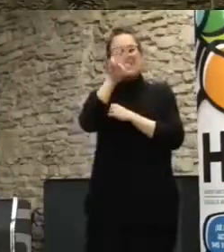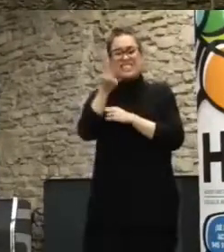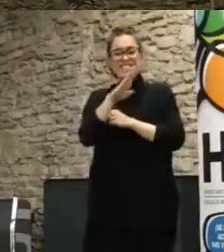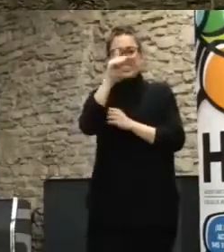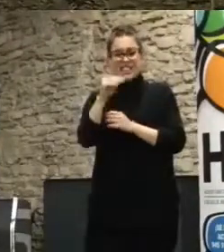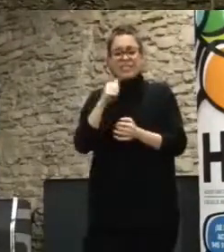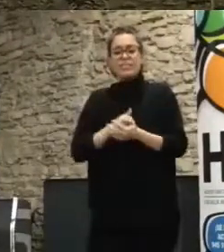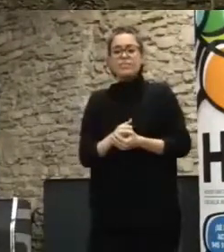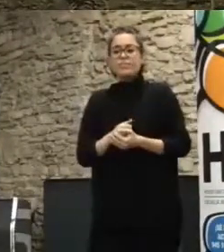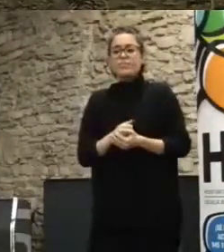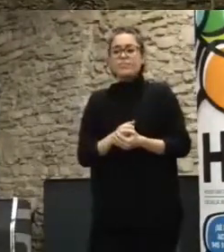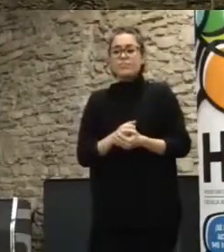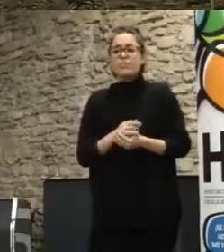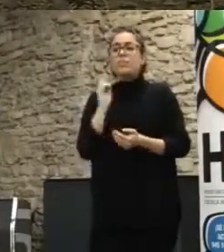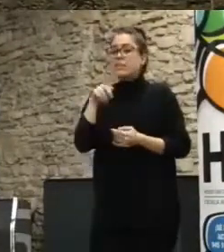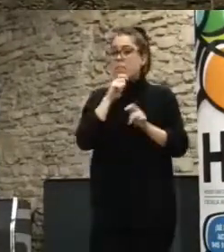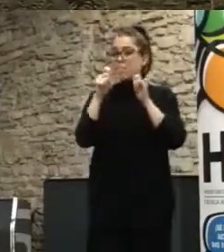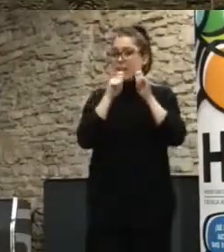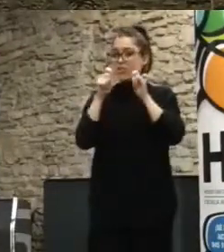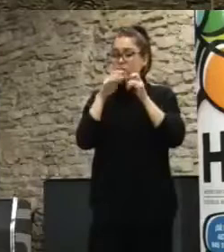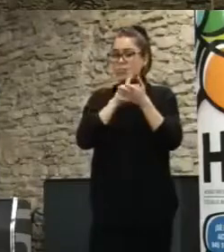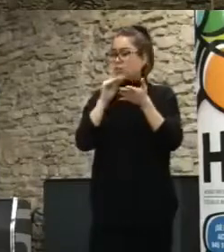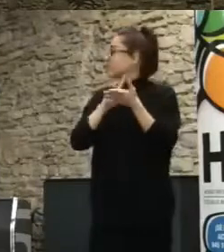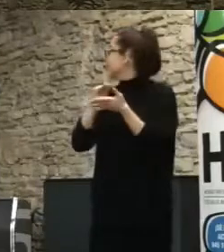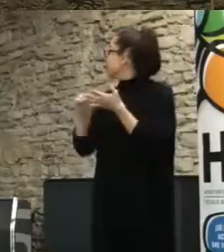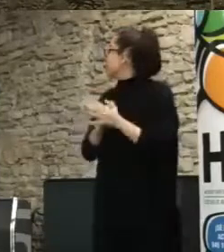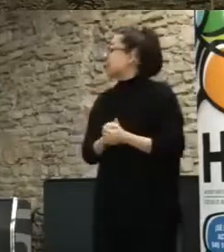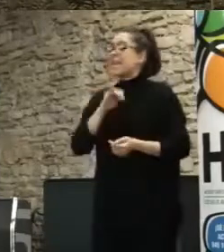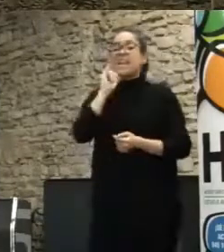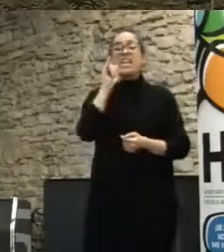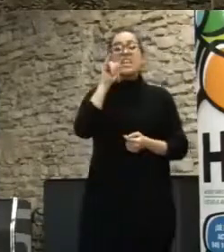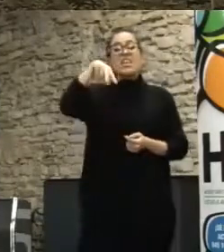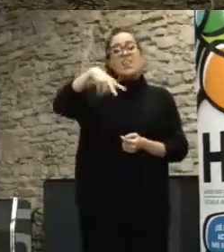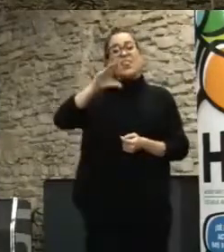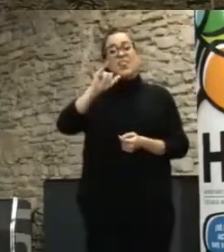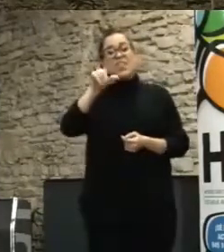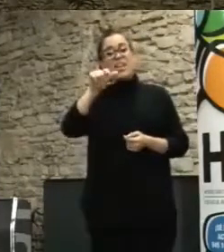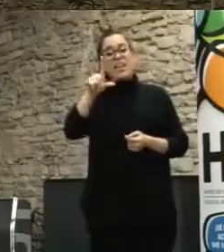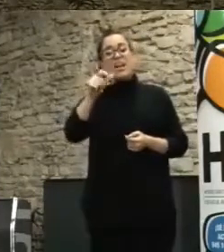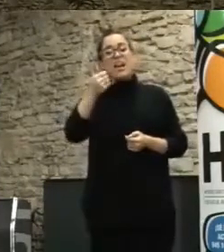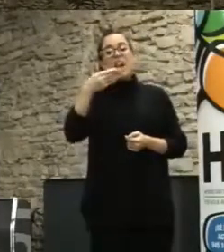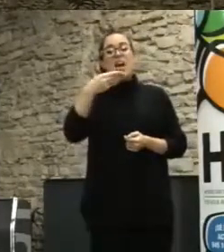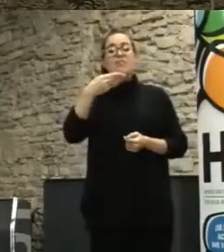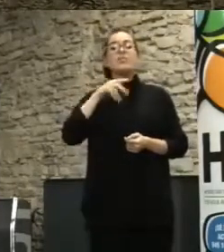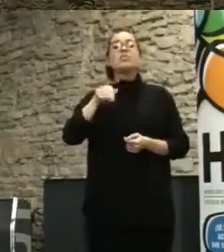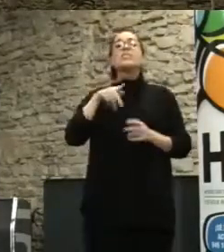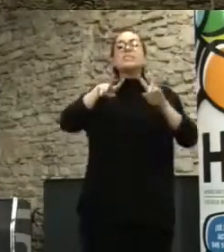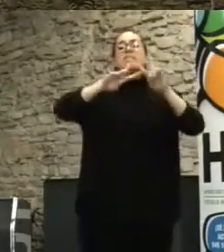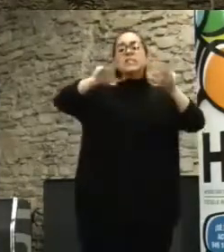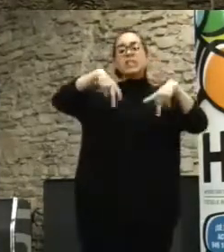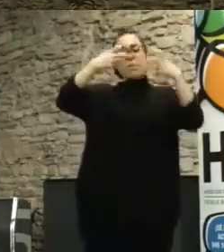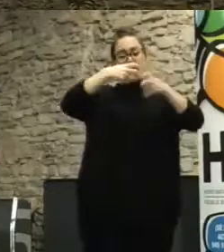Datalab, datos abiertos, periodismo de datos. Y el Incidab, innovación ciudadana. Luego veremos algún proyecto y trabaja sobre todo con barrios